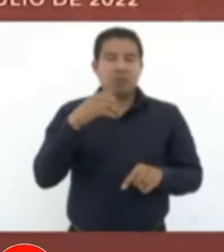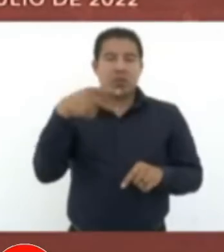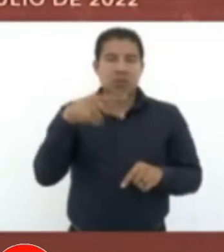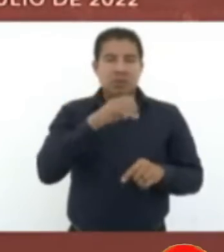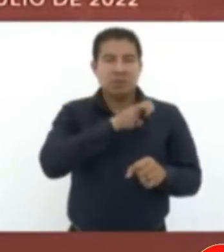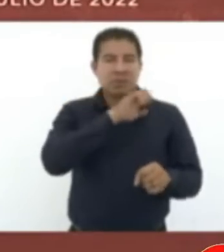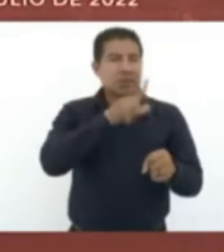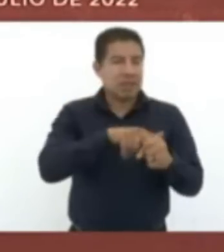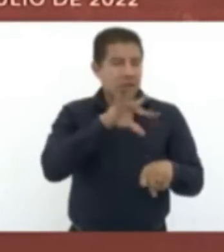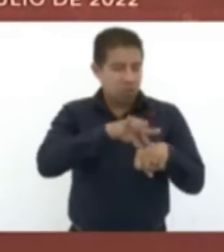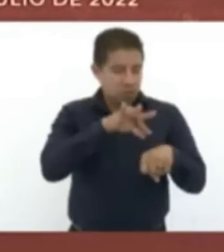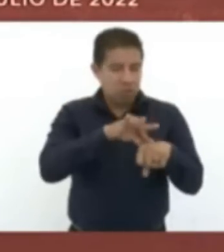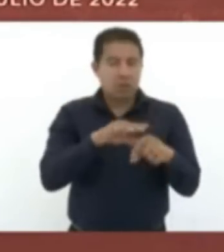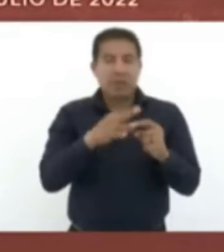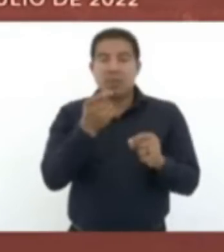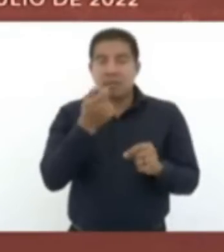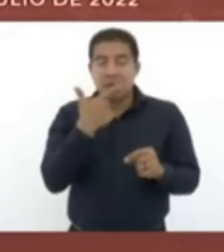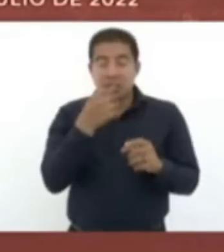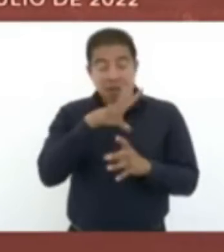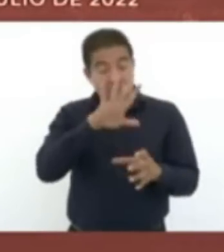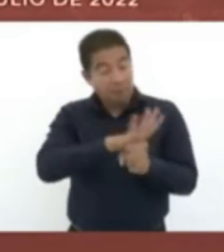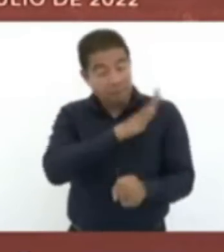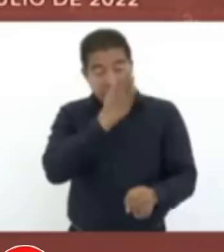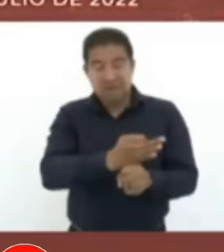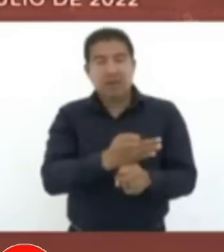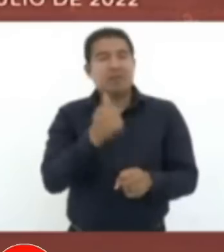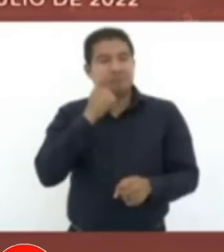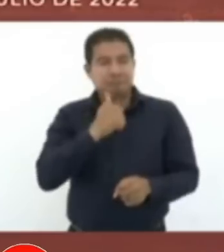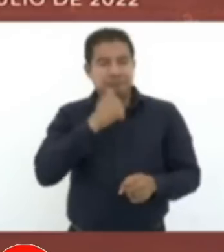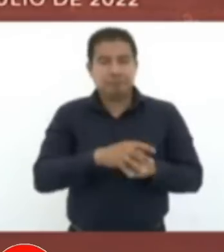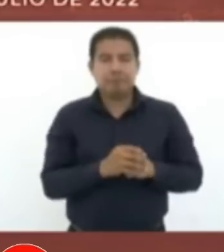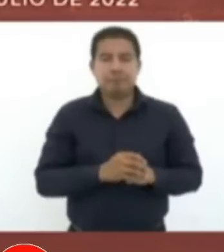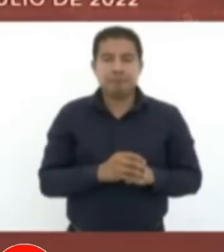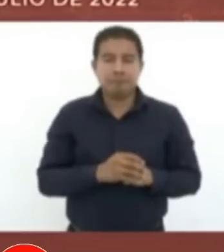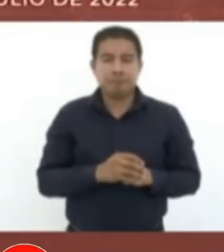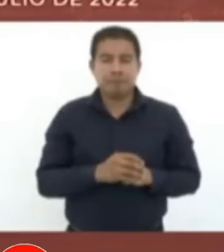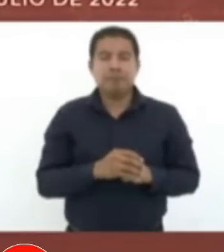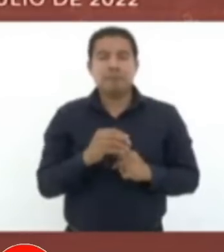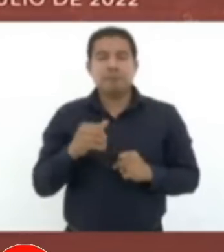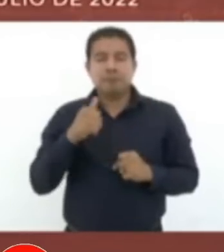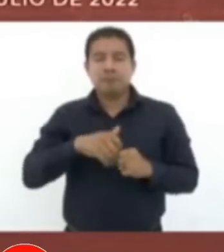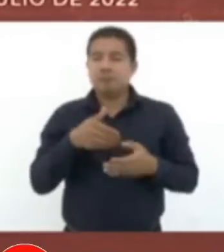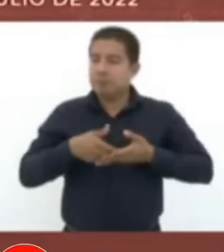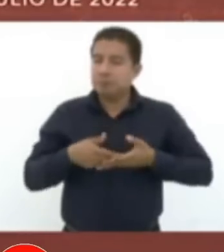medicinas. Y todo se entregue.